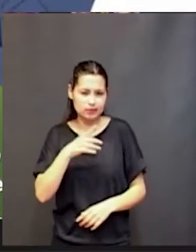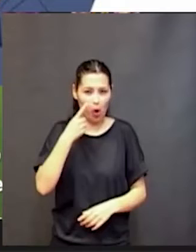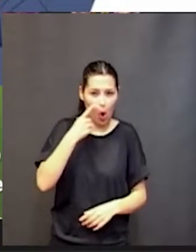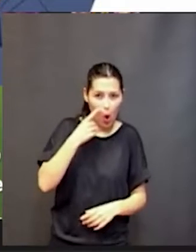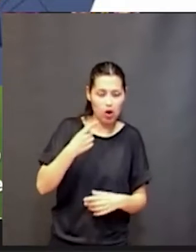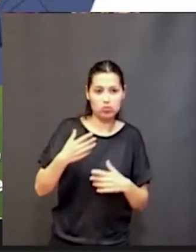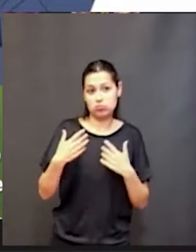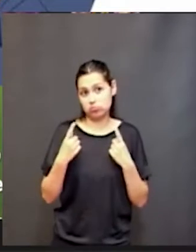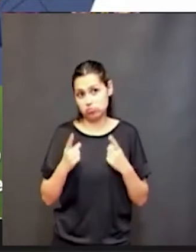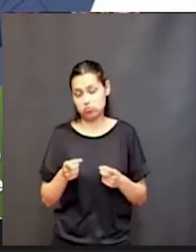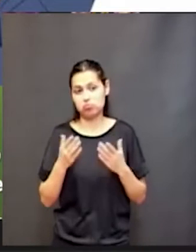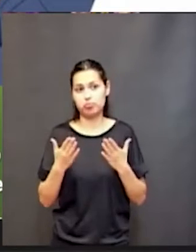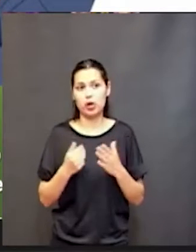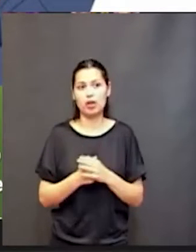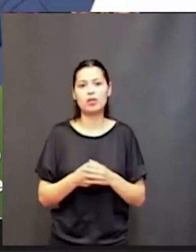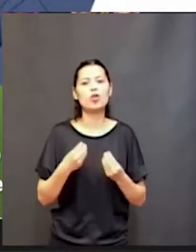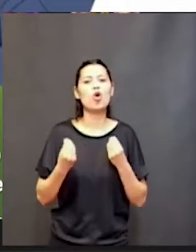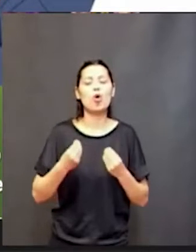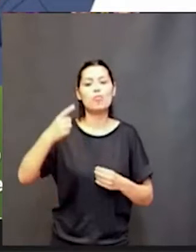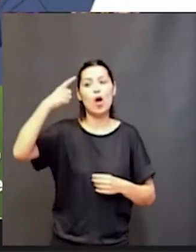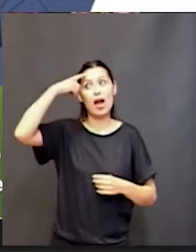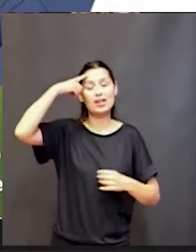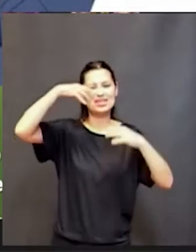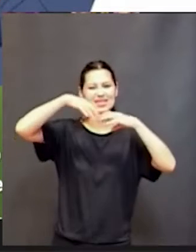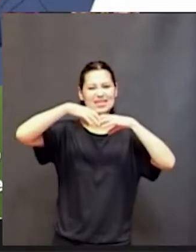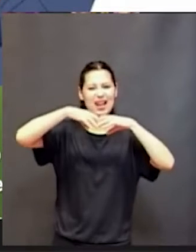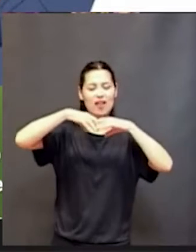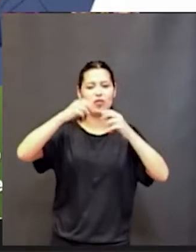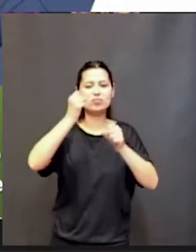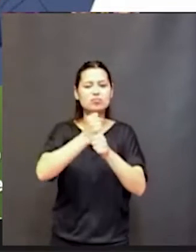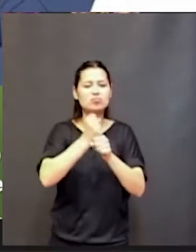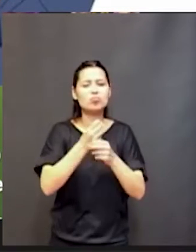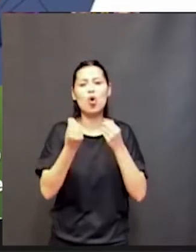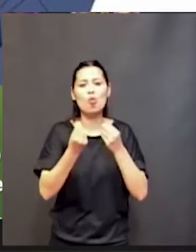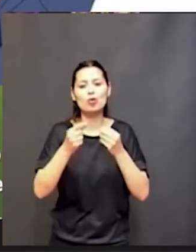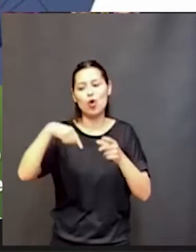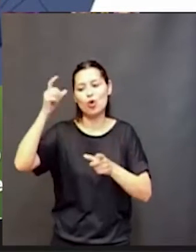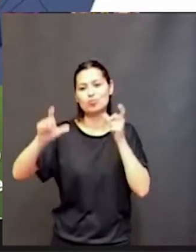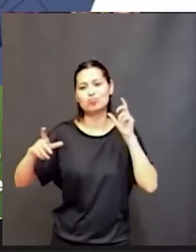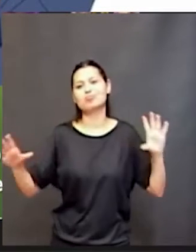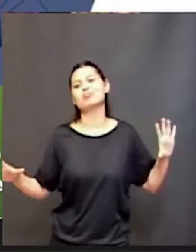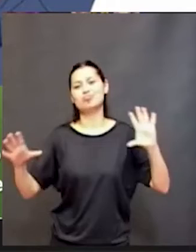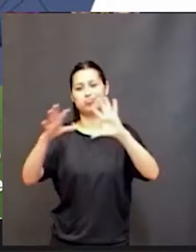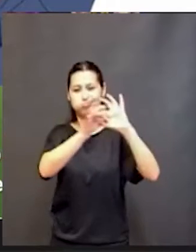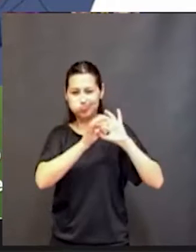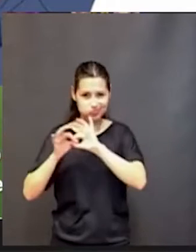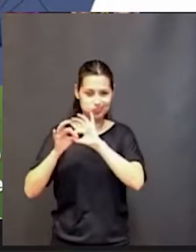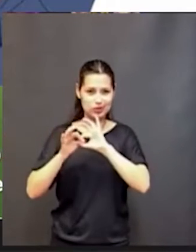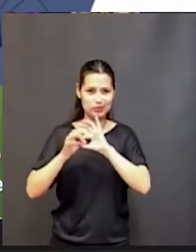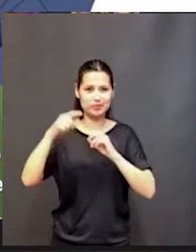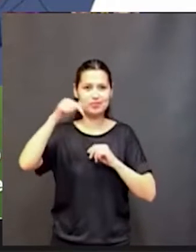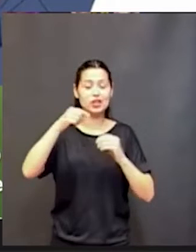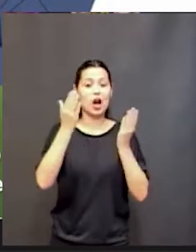cerebro opera a partir de la relación entre personas, ¿sí? Ahora, bueno, hay algunos estudios nuevos neurocientíficos que empezaron a